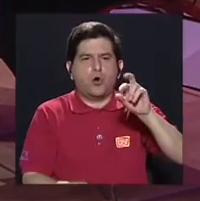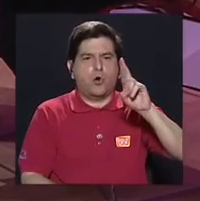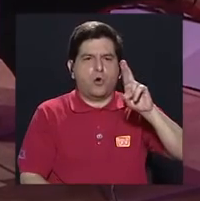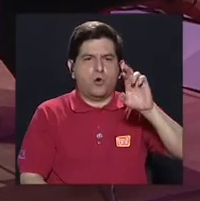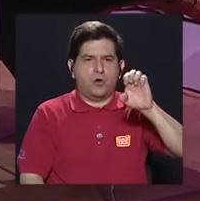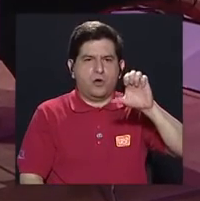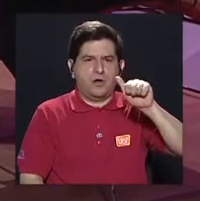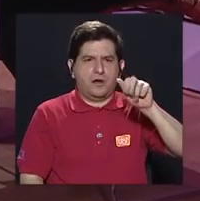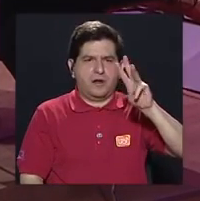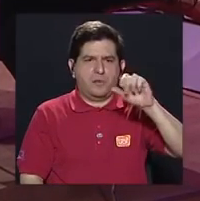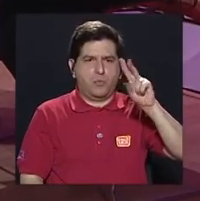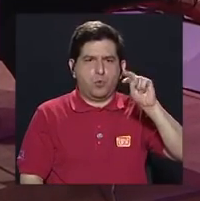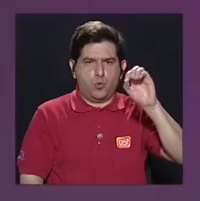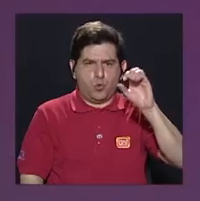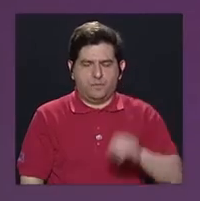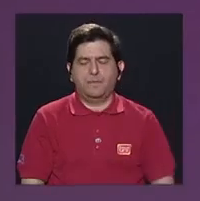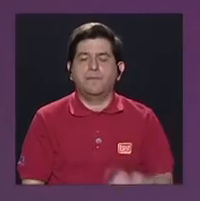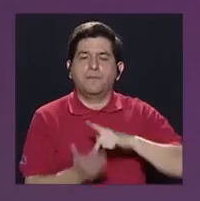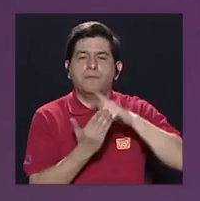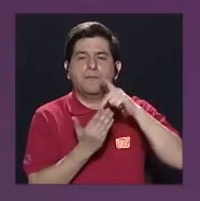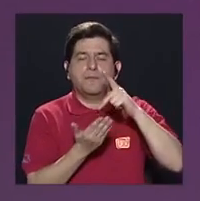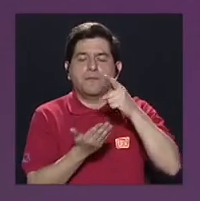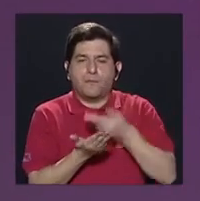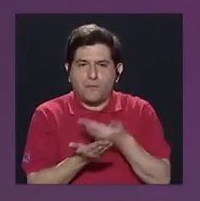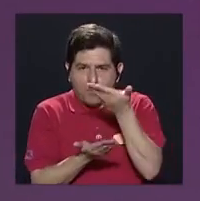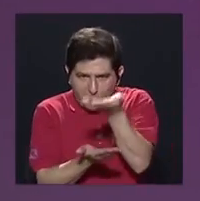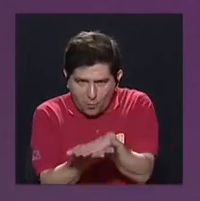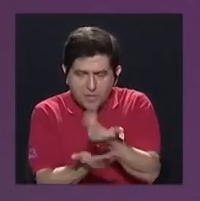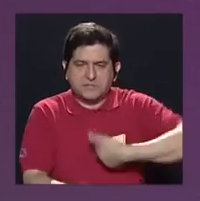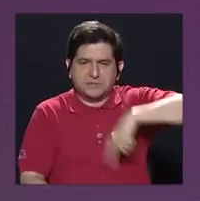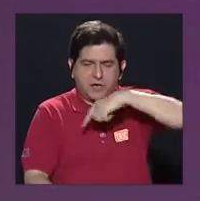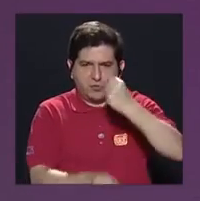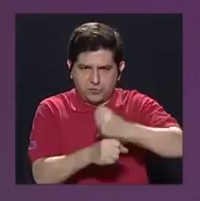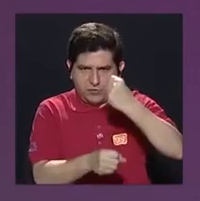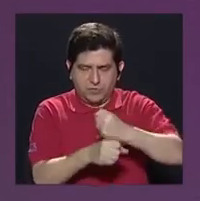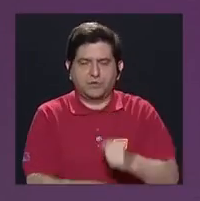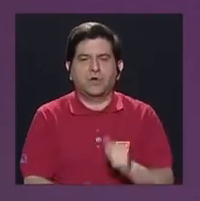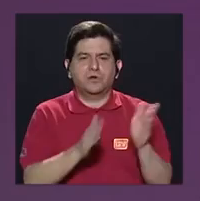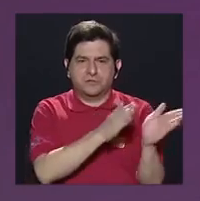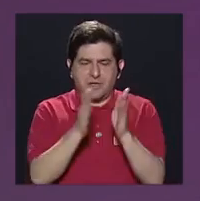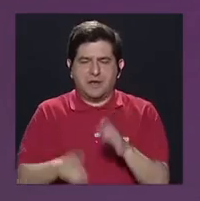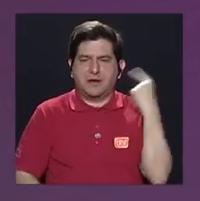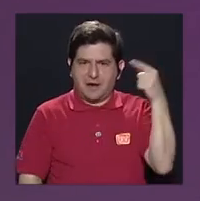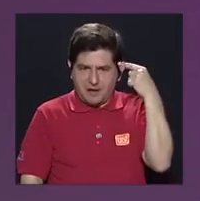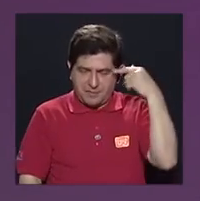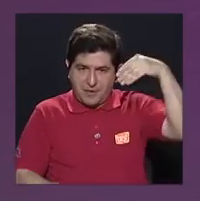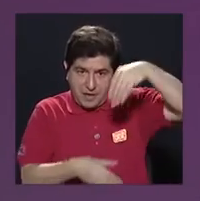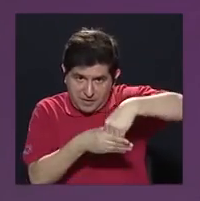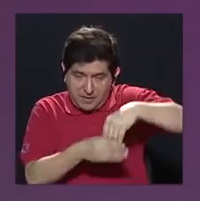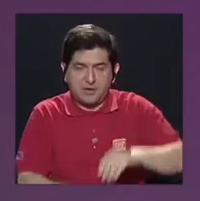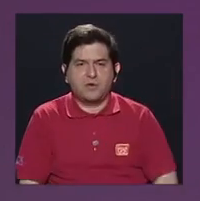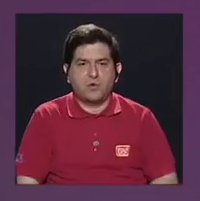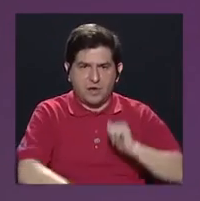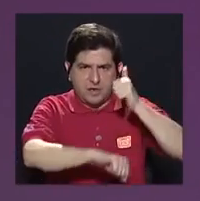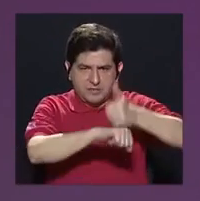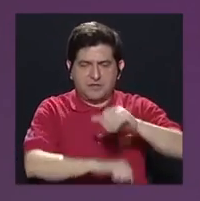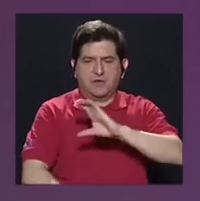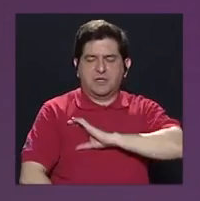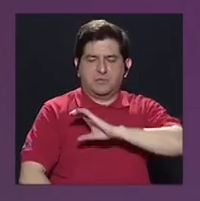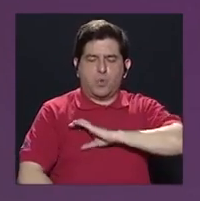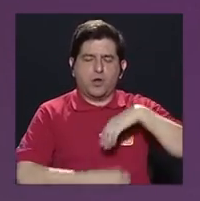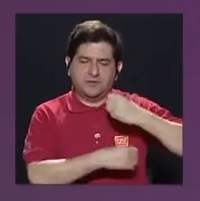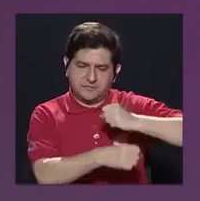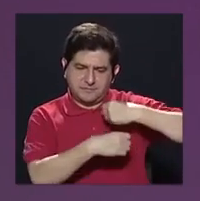Sí, bueno, dentro de la propuesta que nosotros estamos manejando en el plan de gobierno, nosotros estamos incluyendo lo que es la creación de la policía